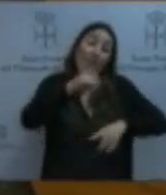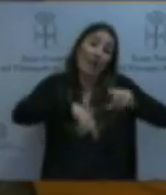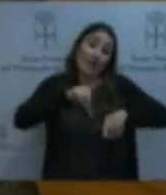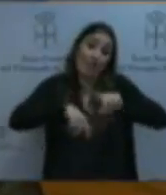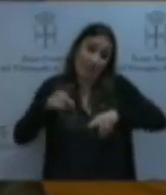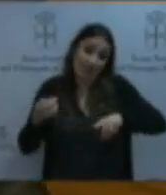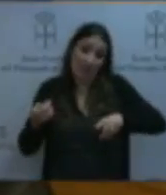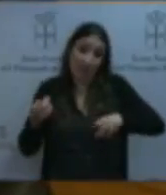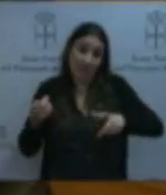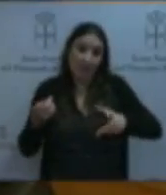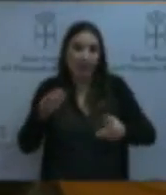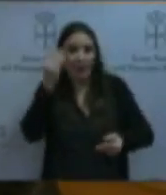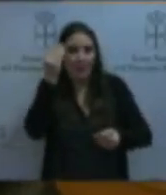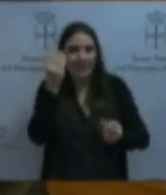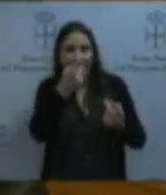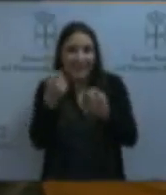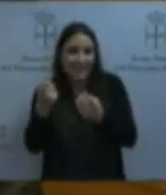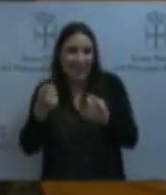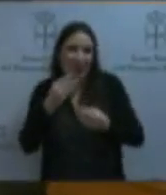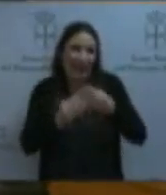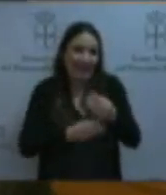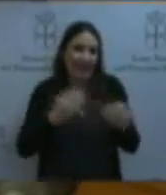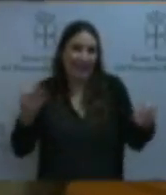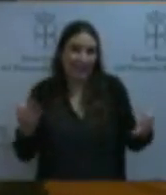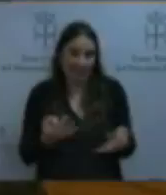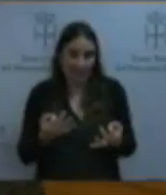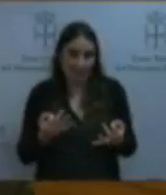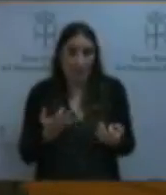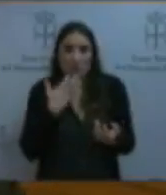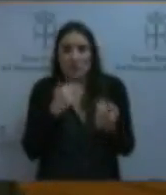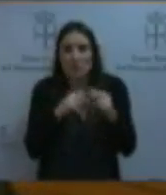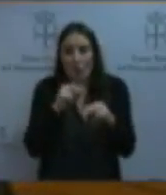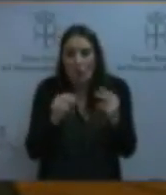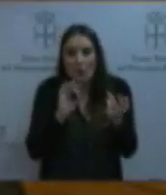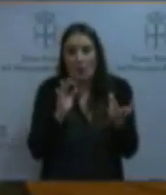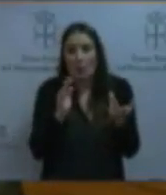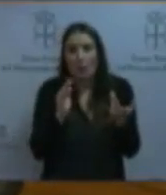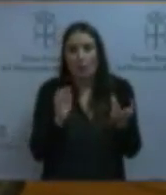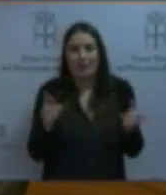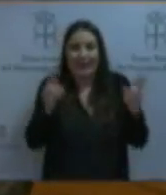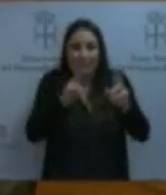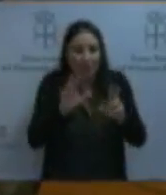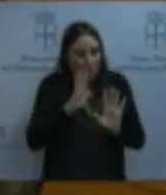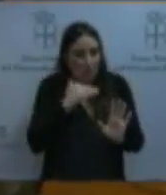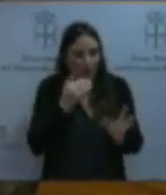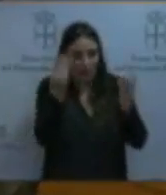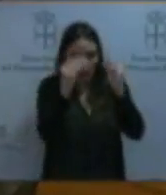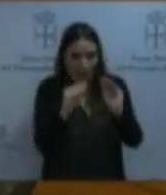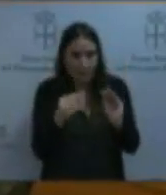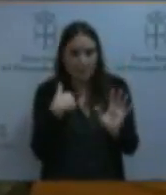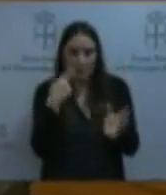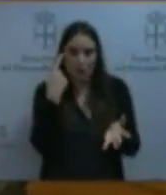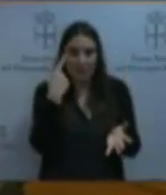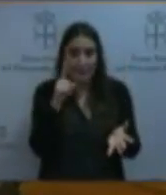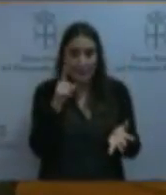la previsión y la necesidad de acometer alguna obra o alguna reparación. Soy consciente